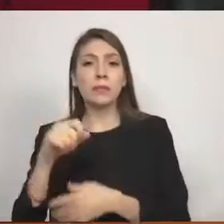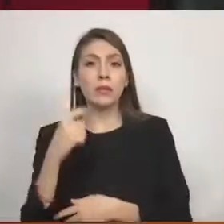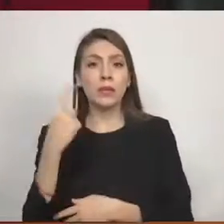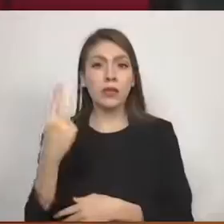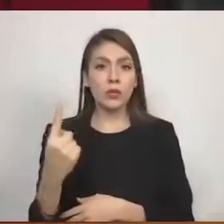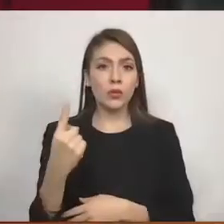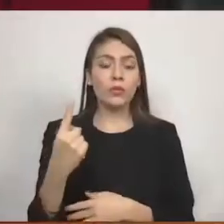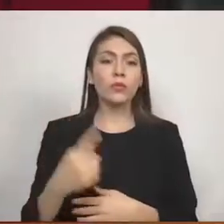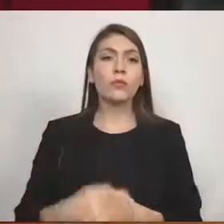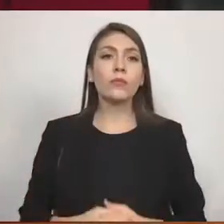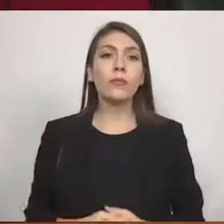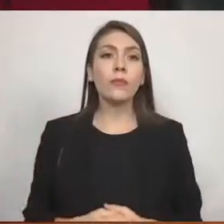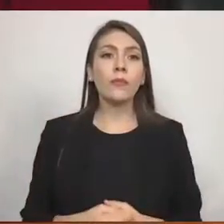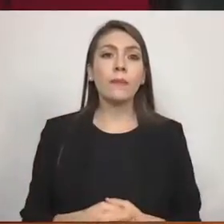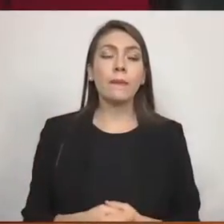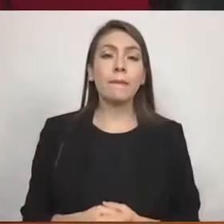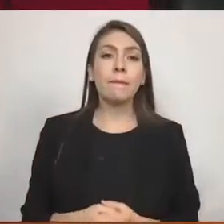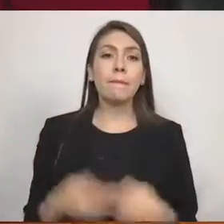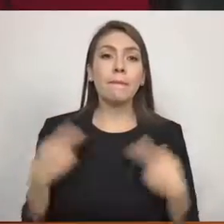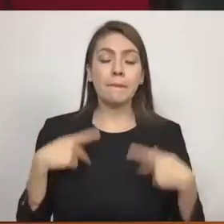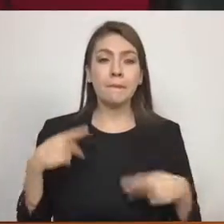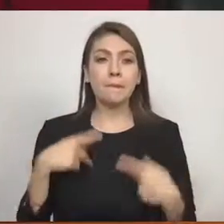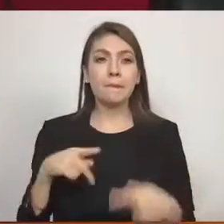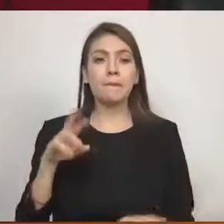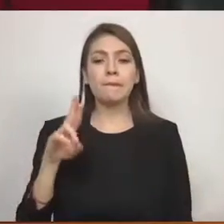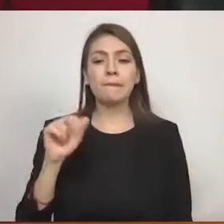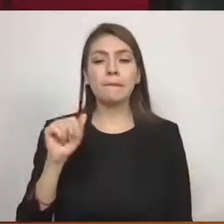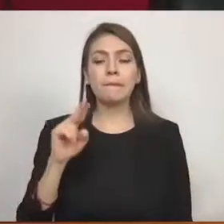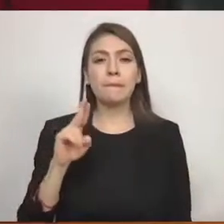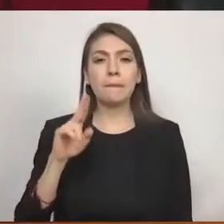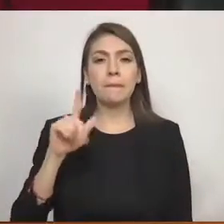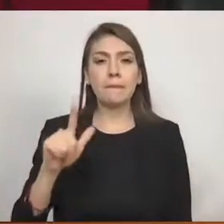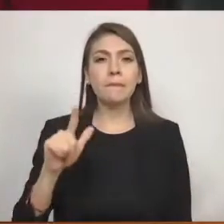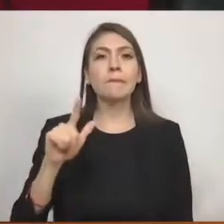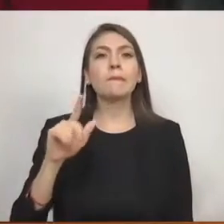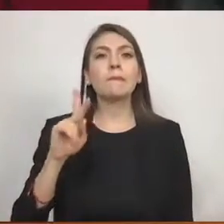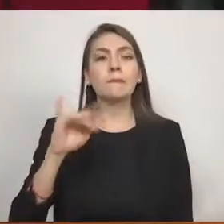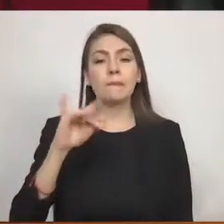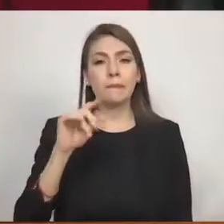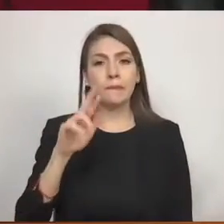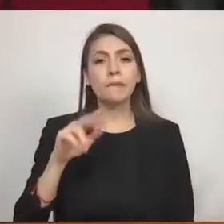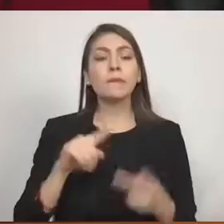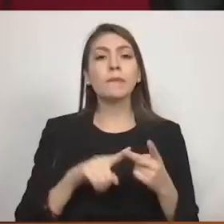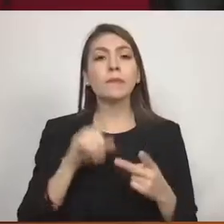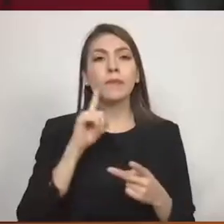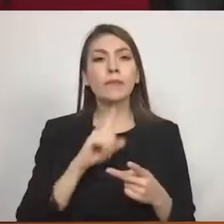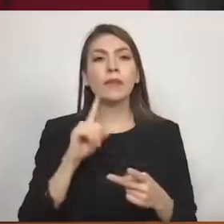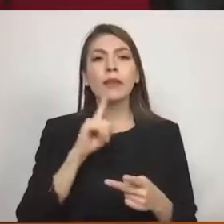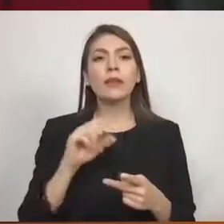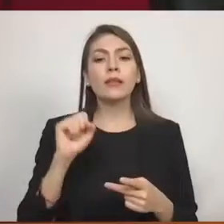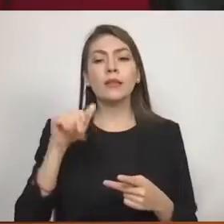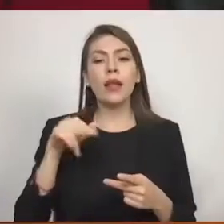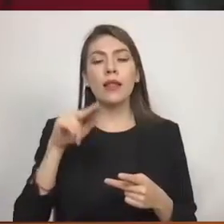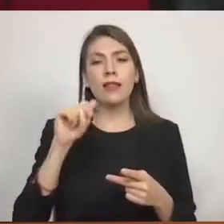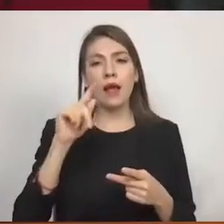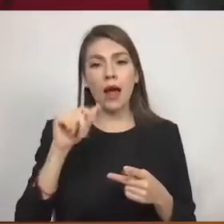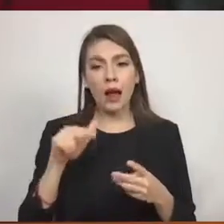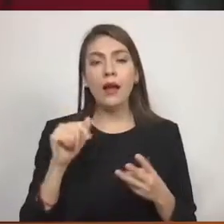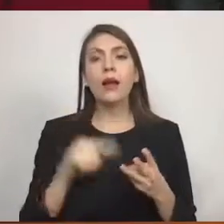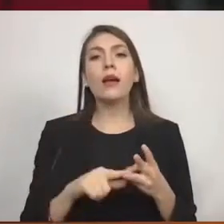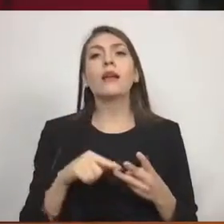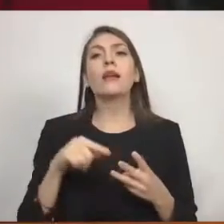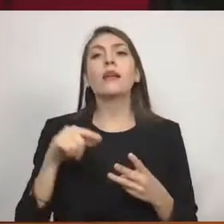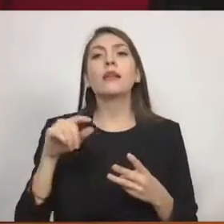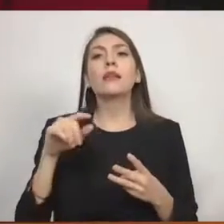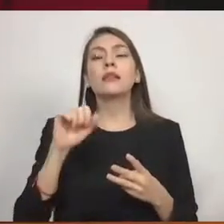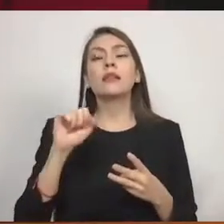Ciudadano Raúl Asencio Pilar, Ciudadana Laura Colín Santana, Ciudadano Sergio Carmona Velázquez.